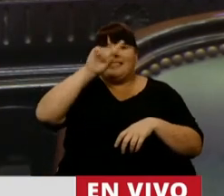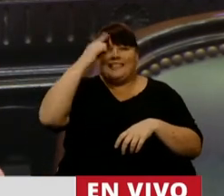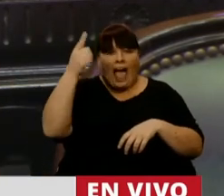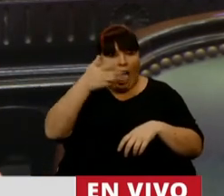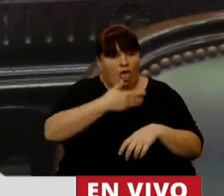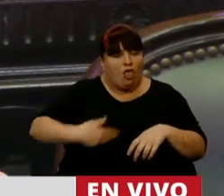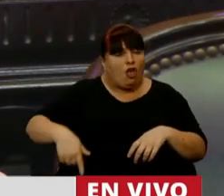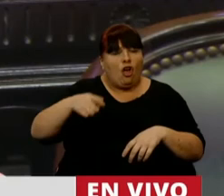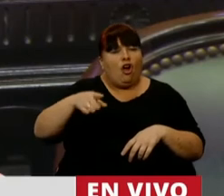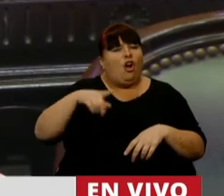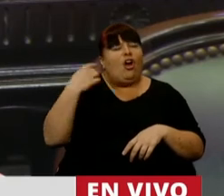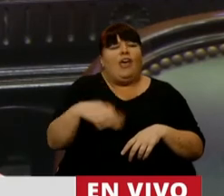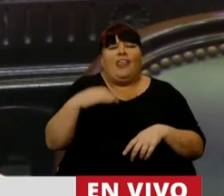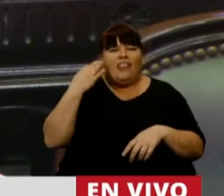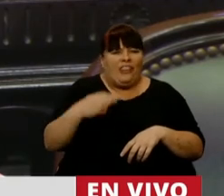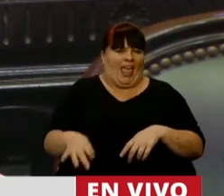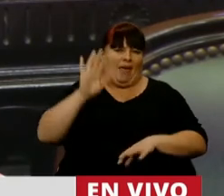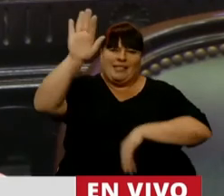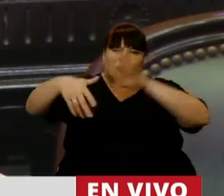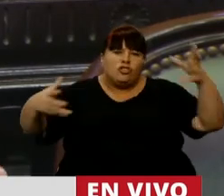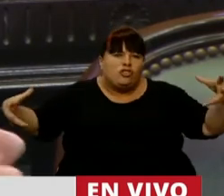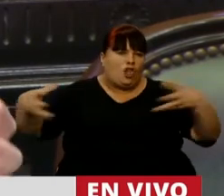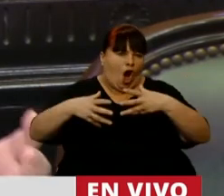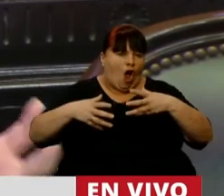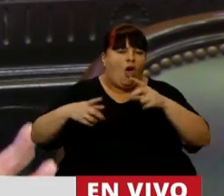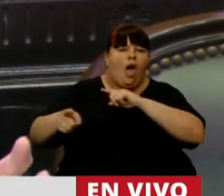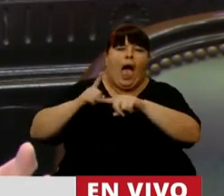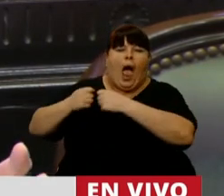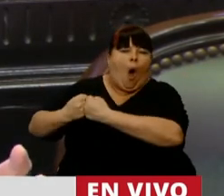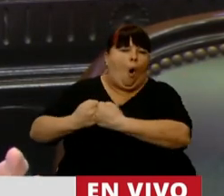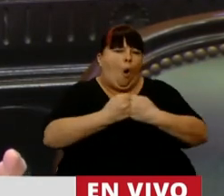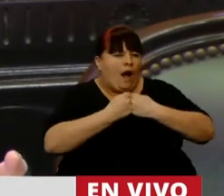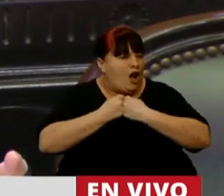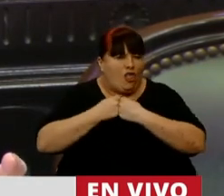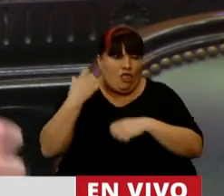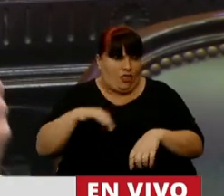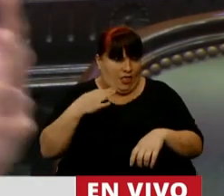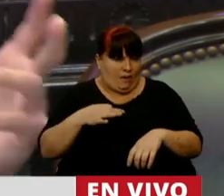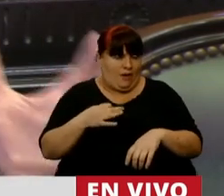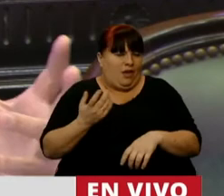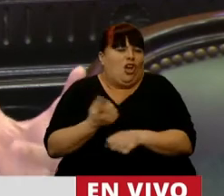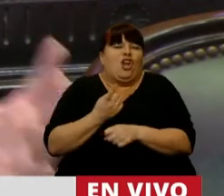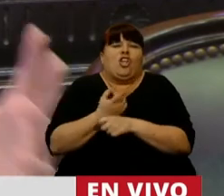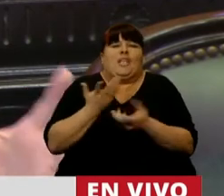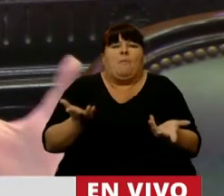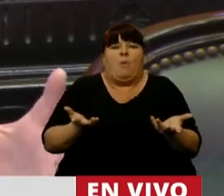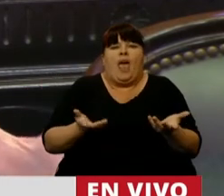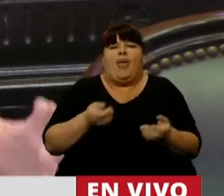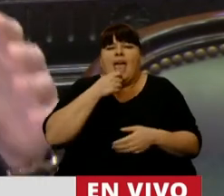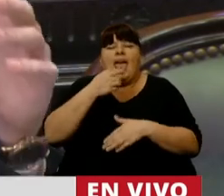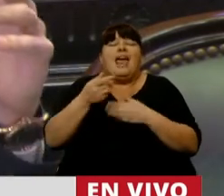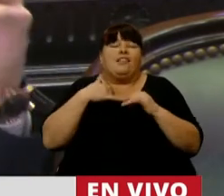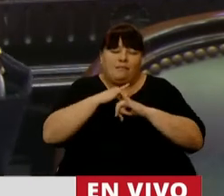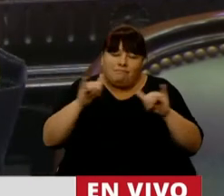Nacional tiene que convocar a todos los sectores y llegar a un acuerdo. No podemos salir,